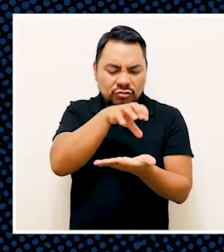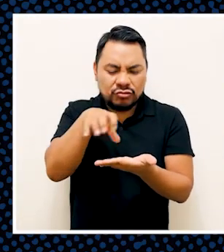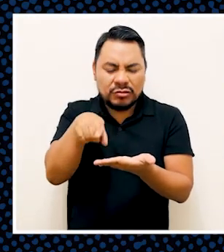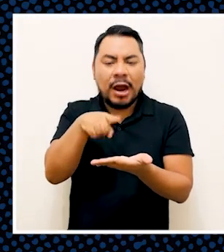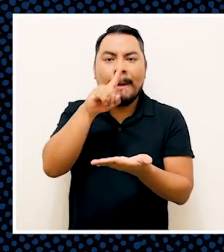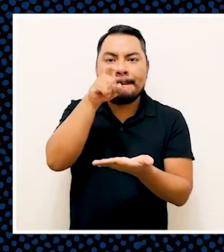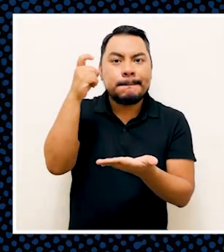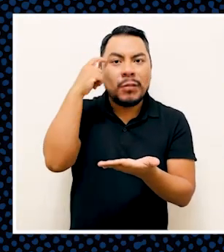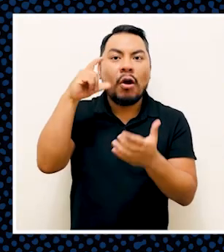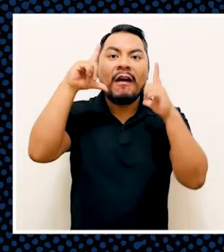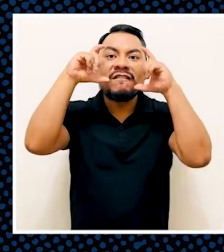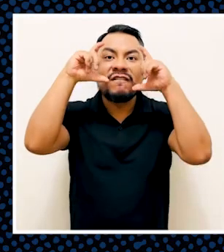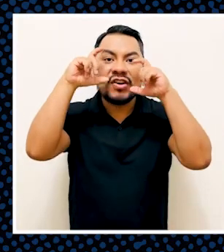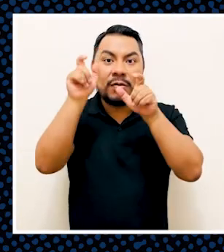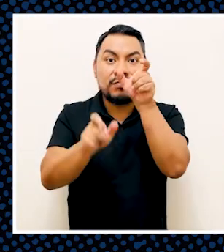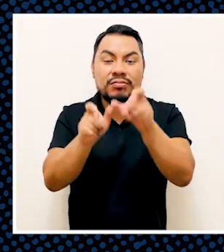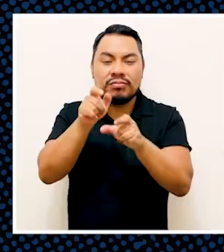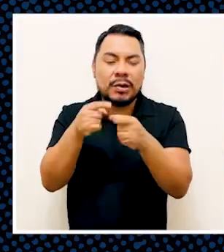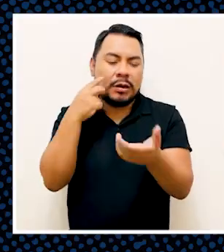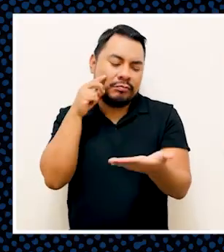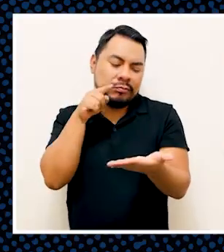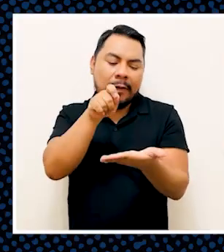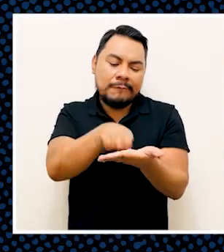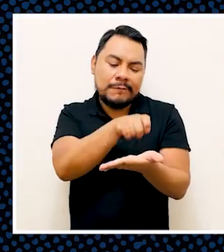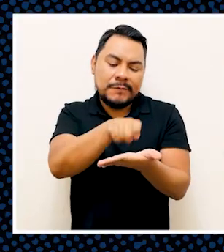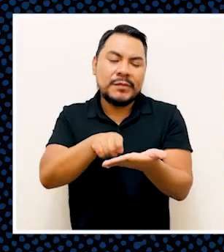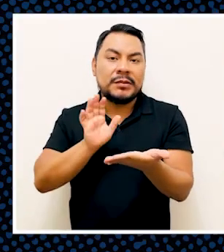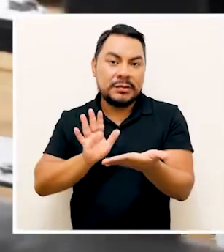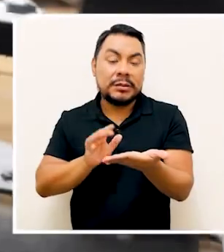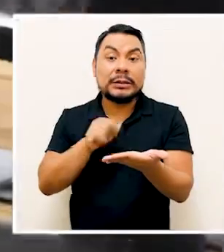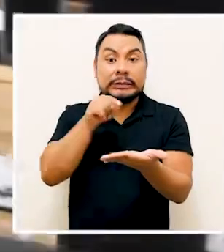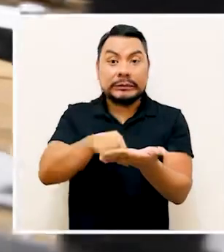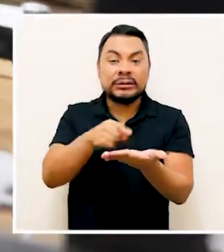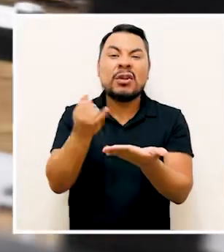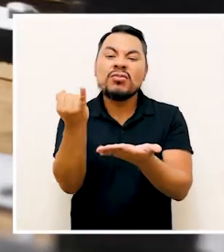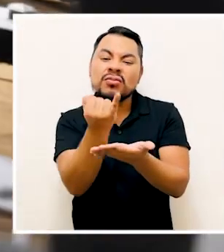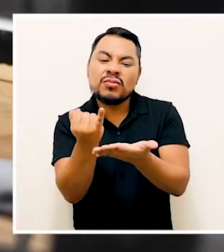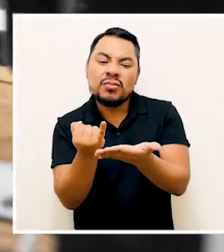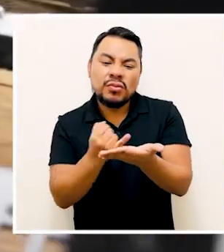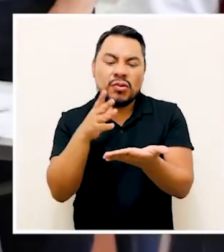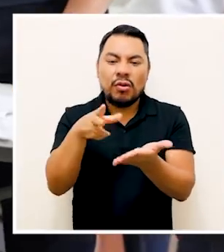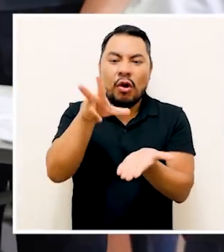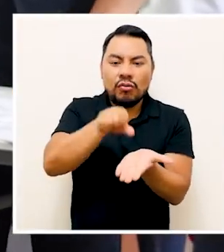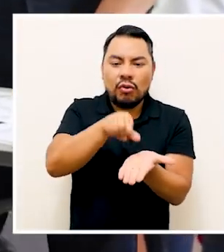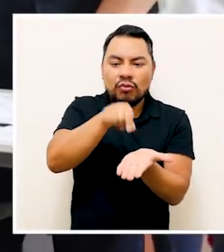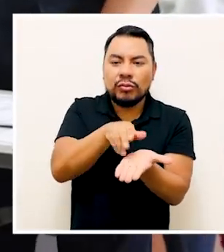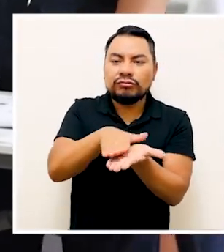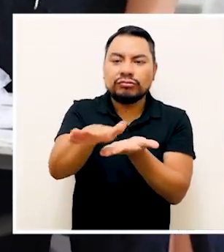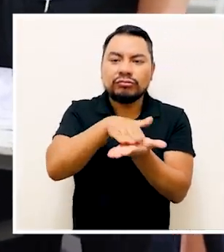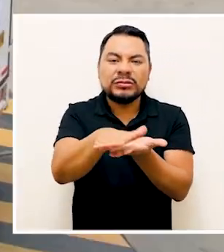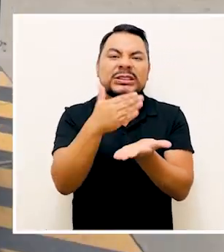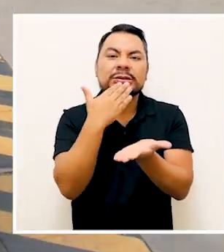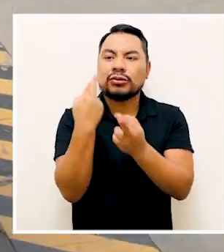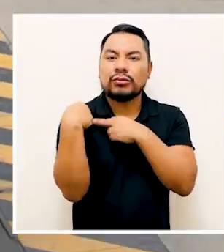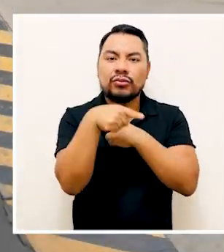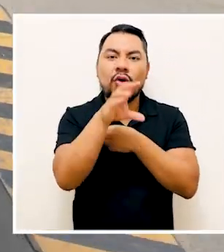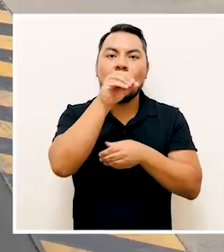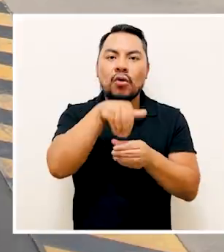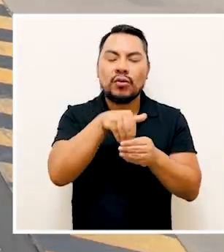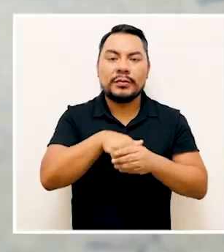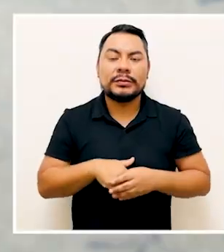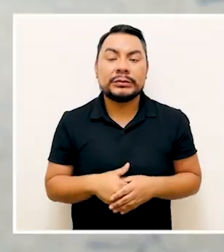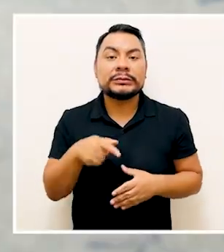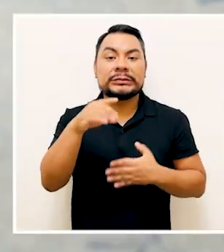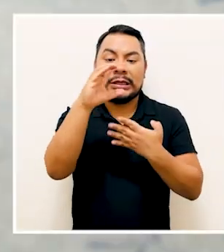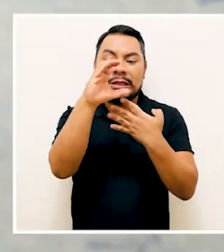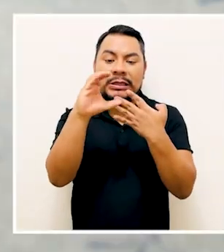política o foto del candidato o candidata de su preferencia. Su diseño, impresión y distribución están a cargo de la OMPE.